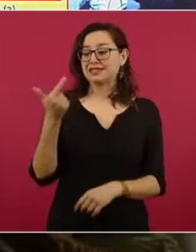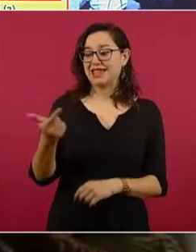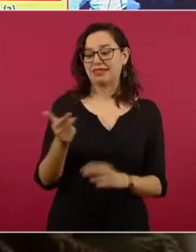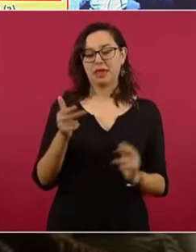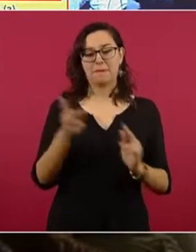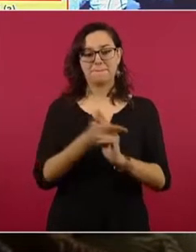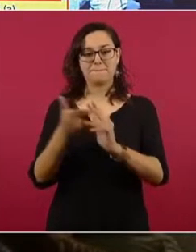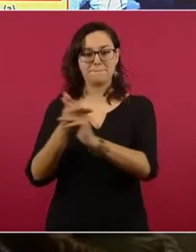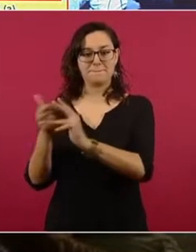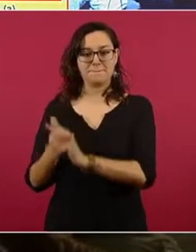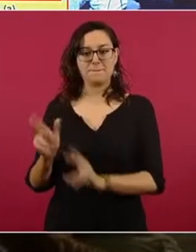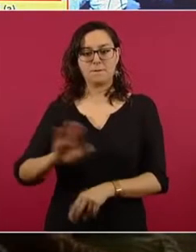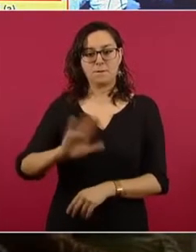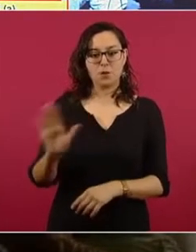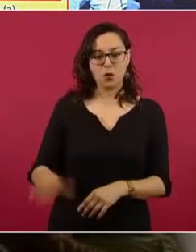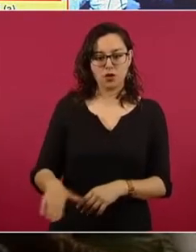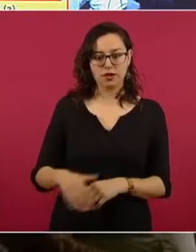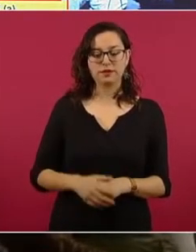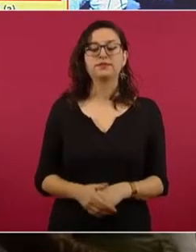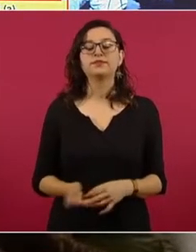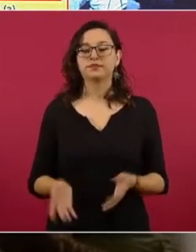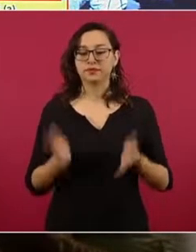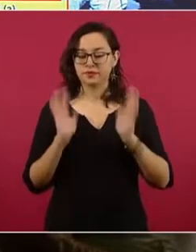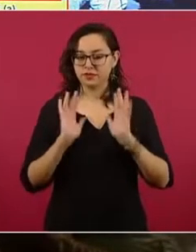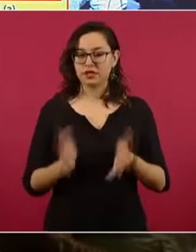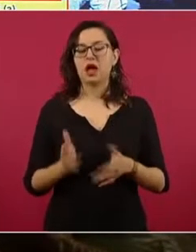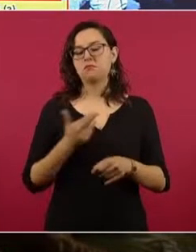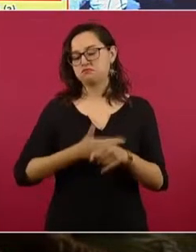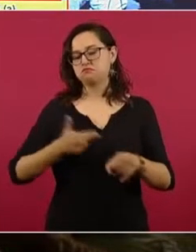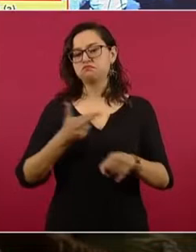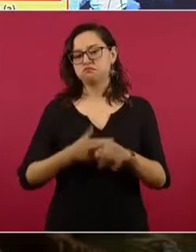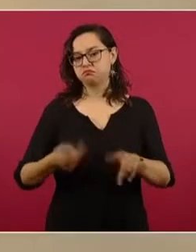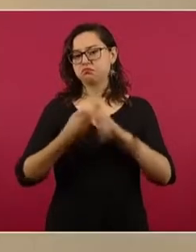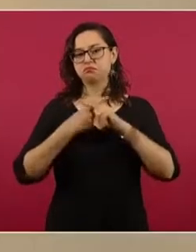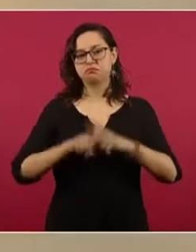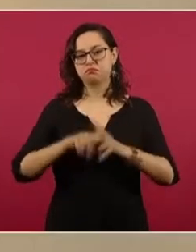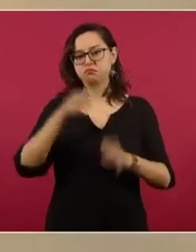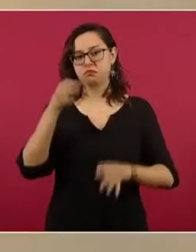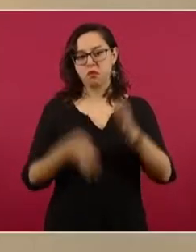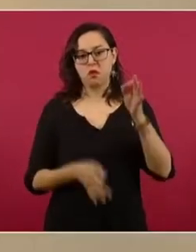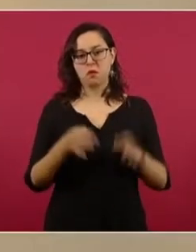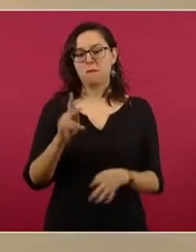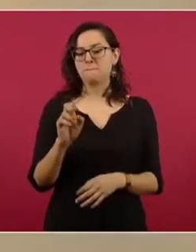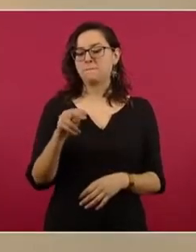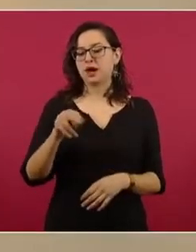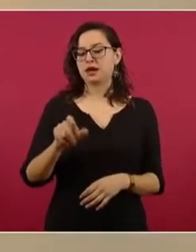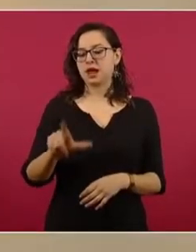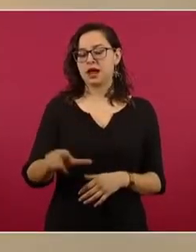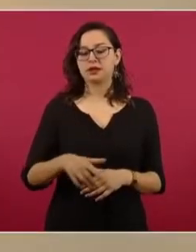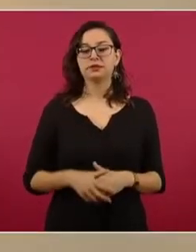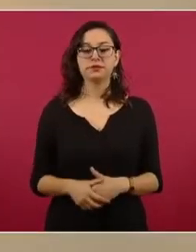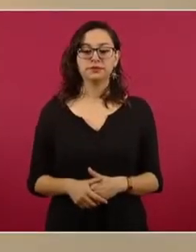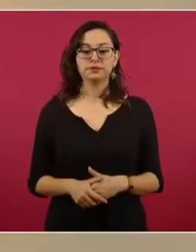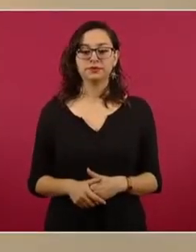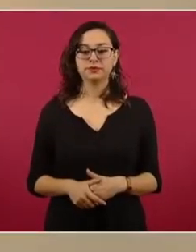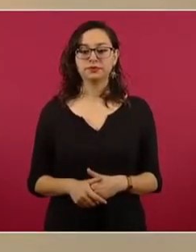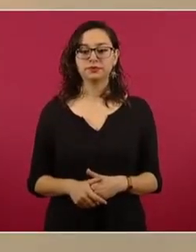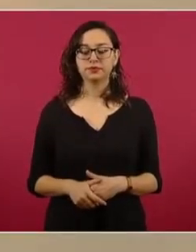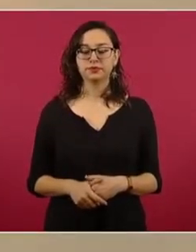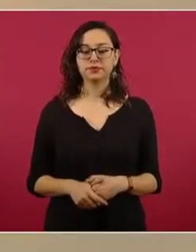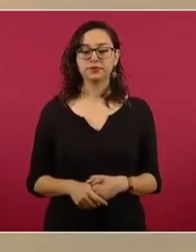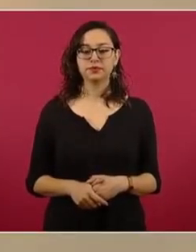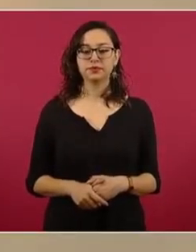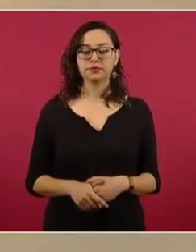solicitud, está en trámite su vinculación a proceso penal. Siguiente. Esta es una